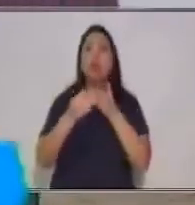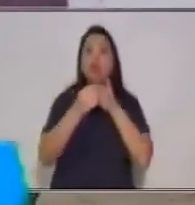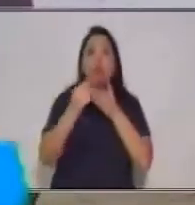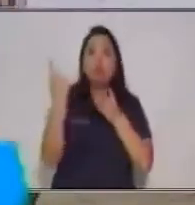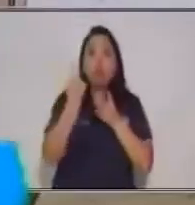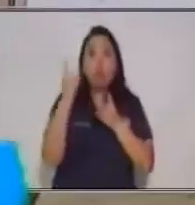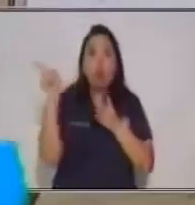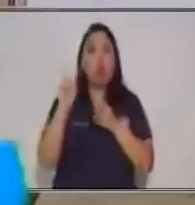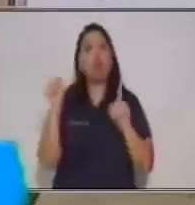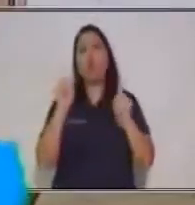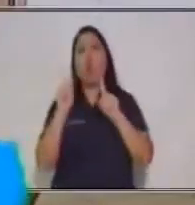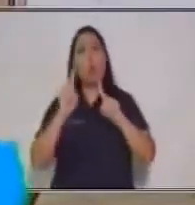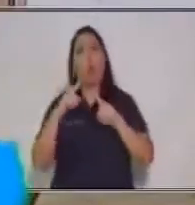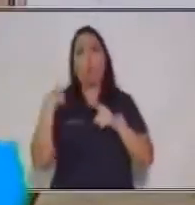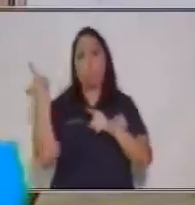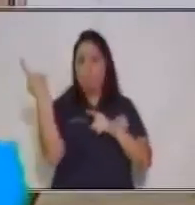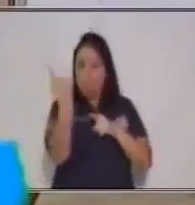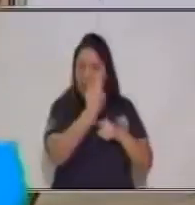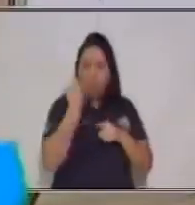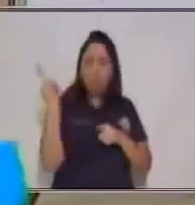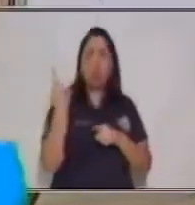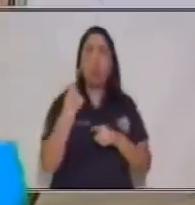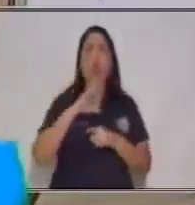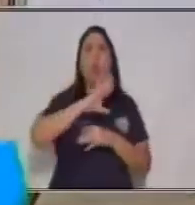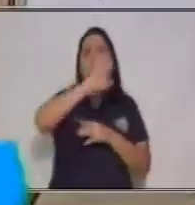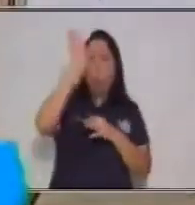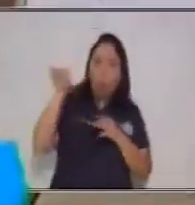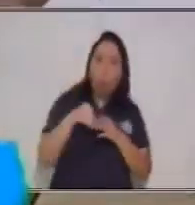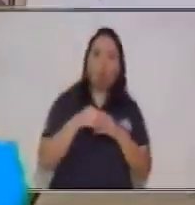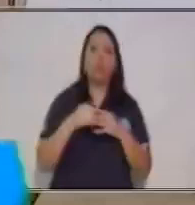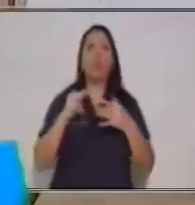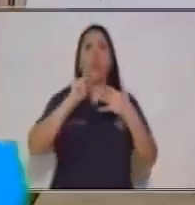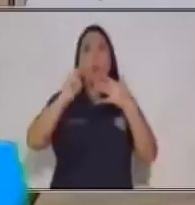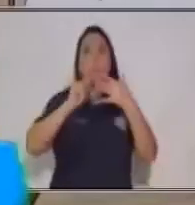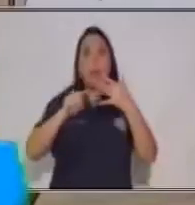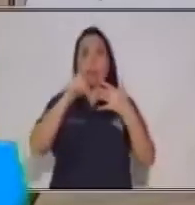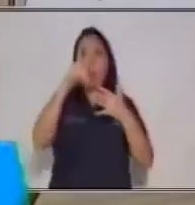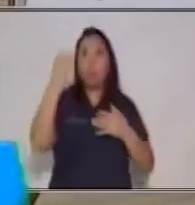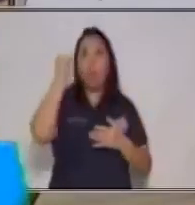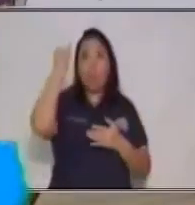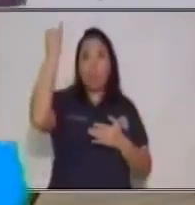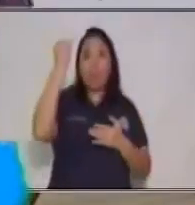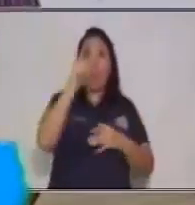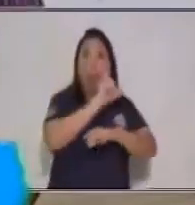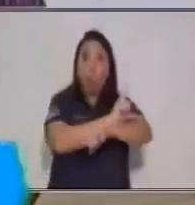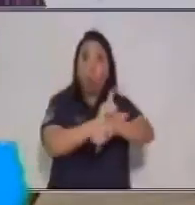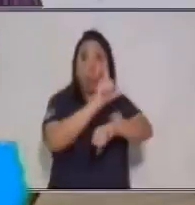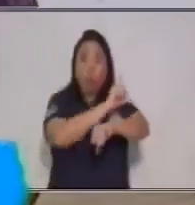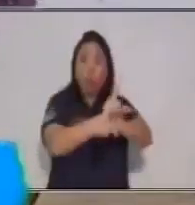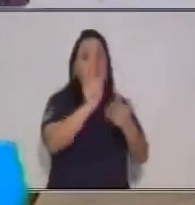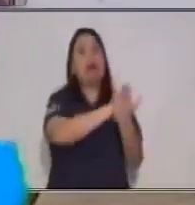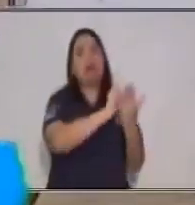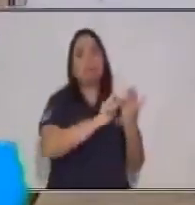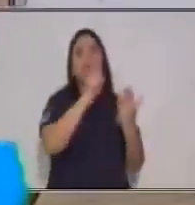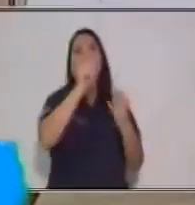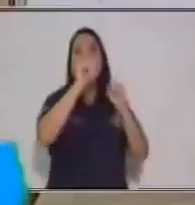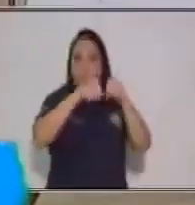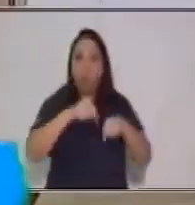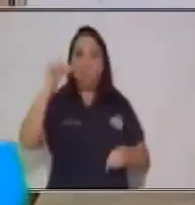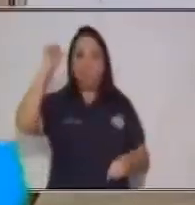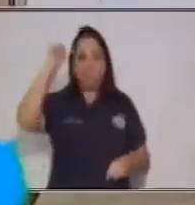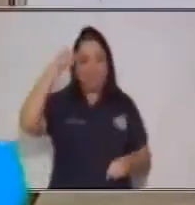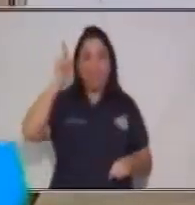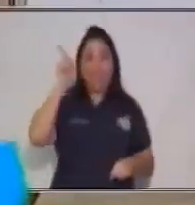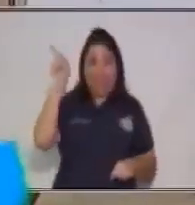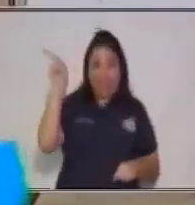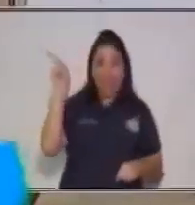sino para que lo apliques de ahora en adelante en cualquier texto que tú quieras redactar. Entonces ten presente de